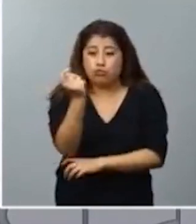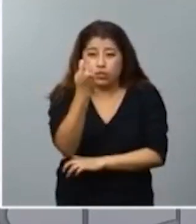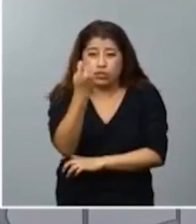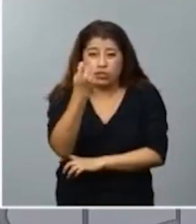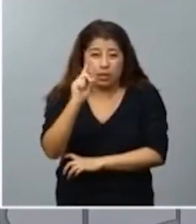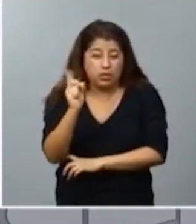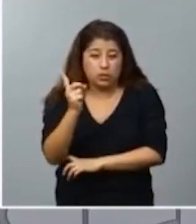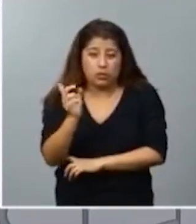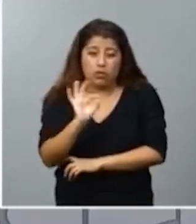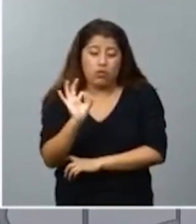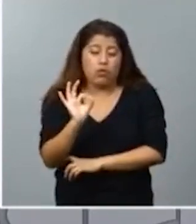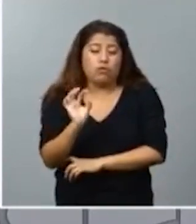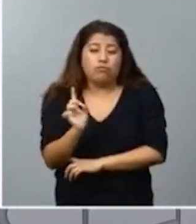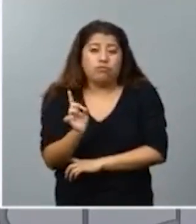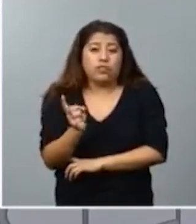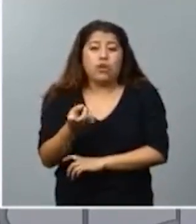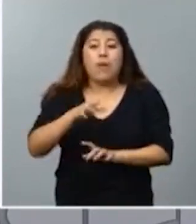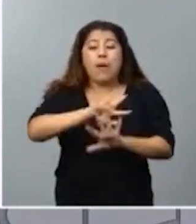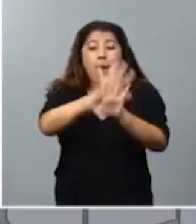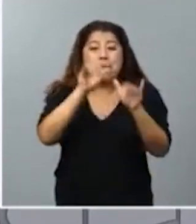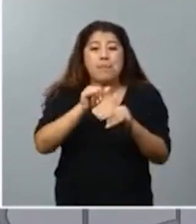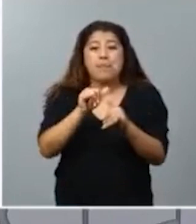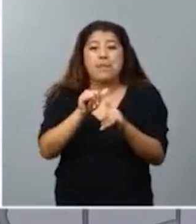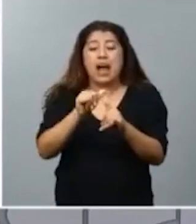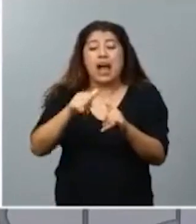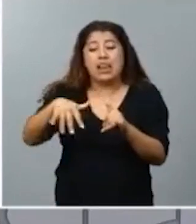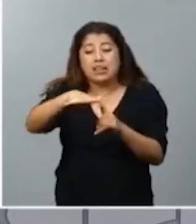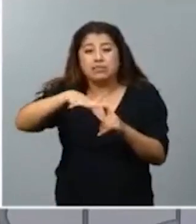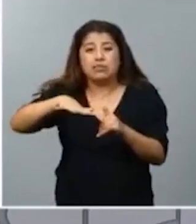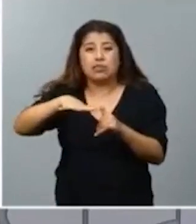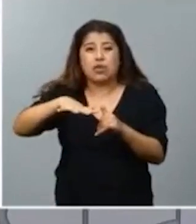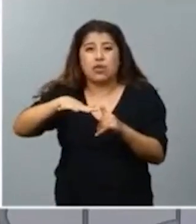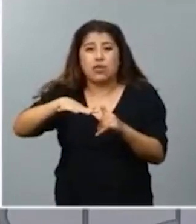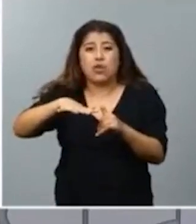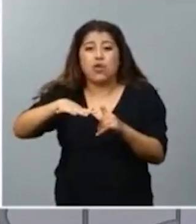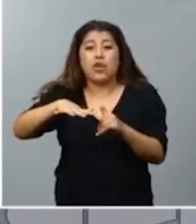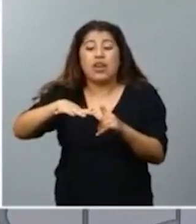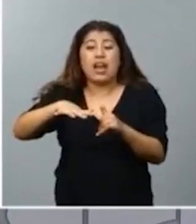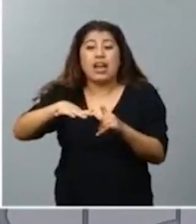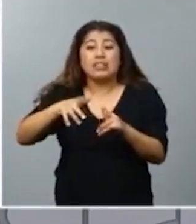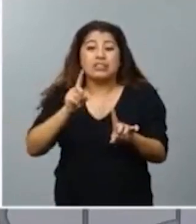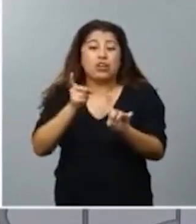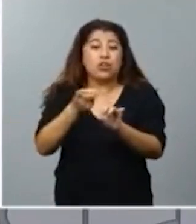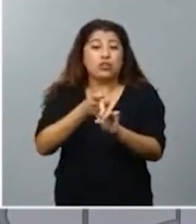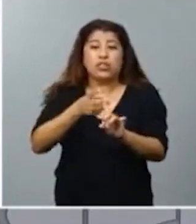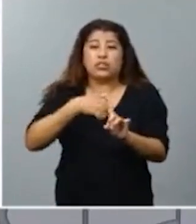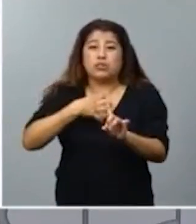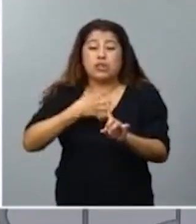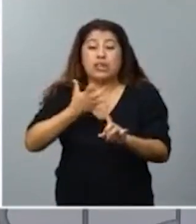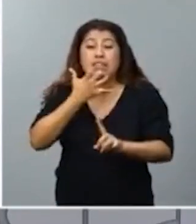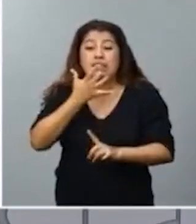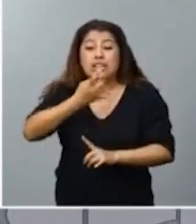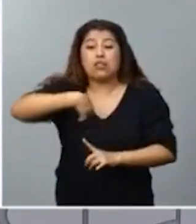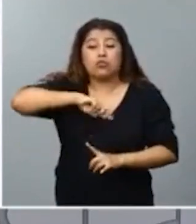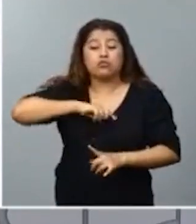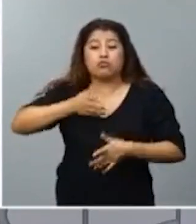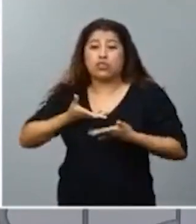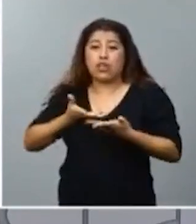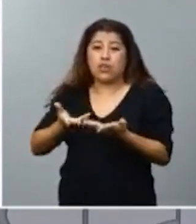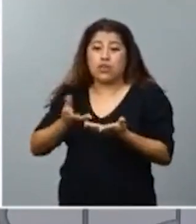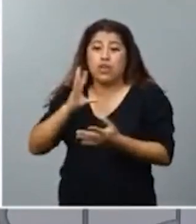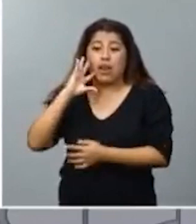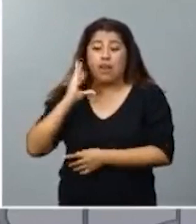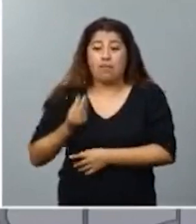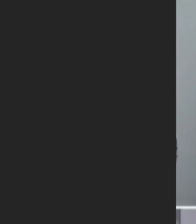solo. La paz y la seguridad de la región no serán posibles si no ofrecemos un horizonte de esperanza al pueblo palestino.